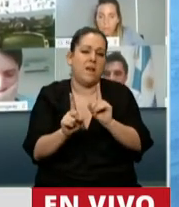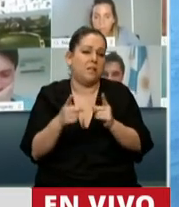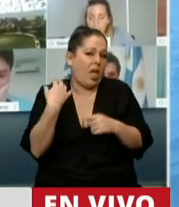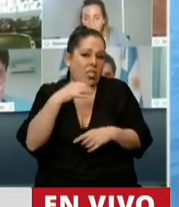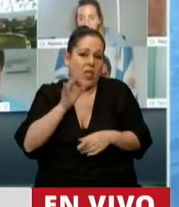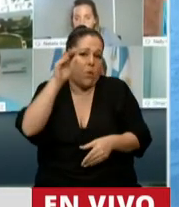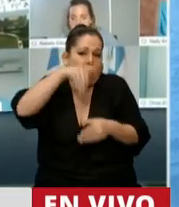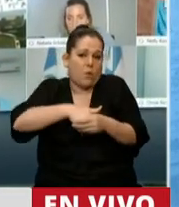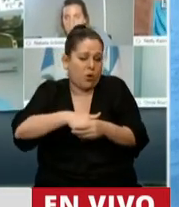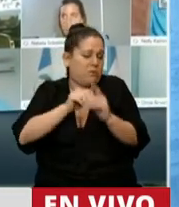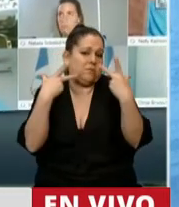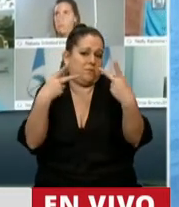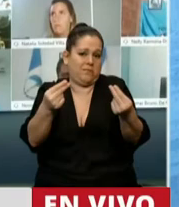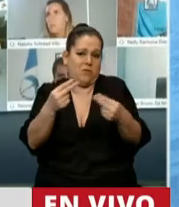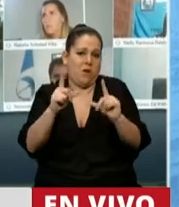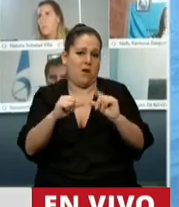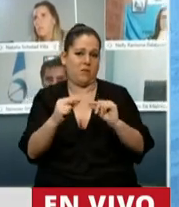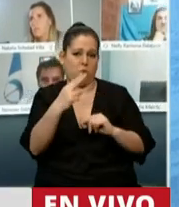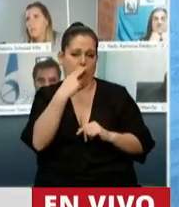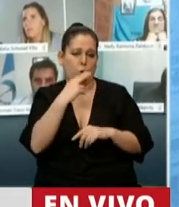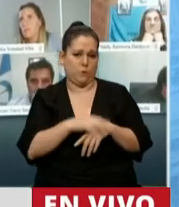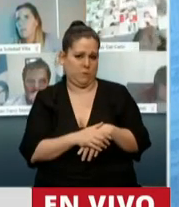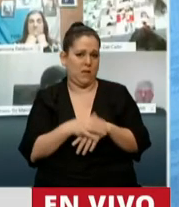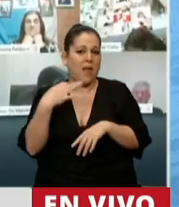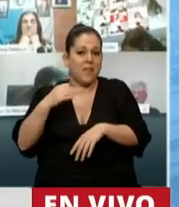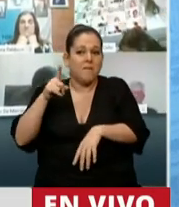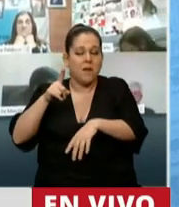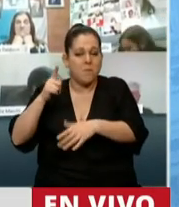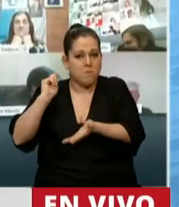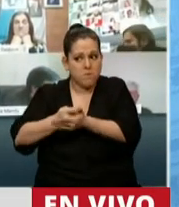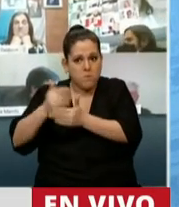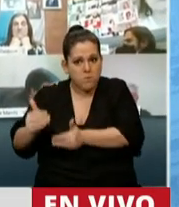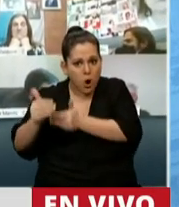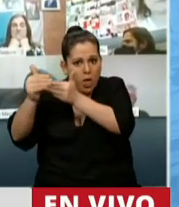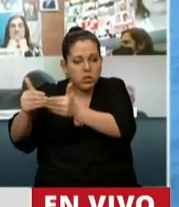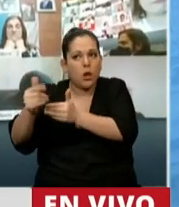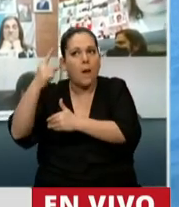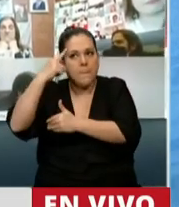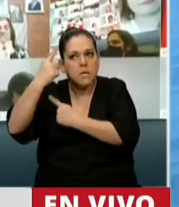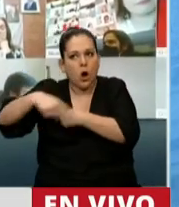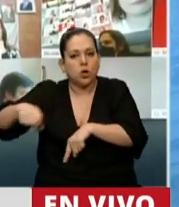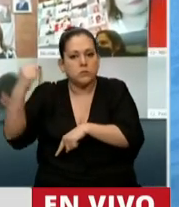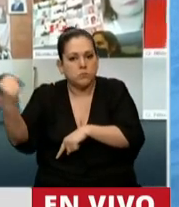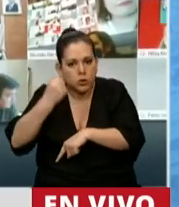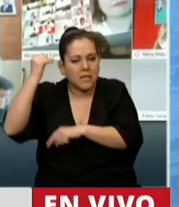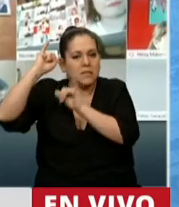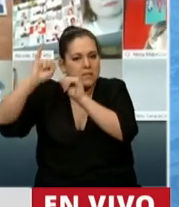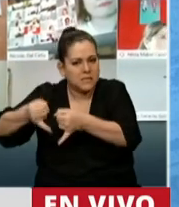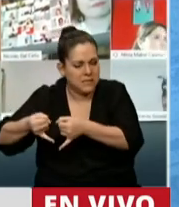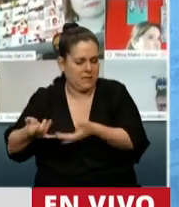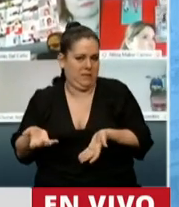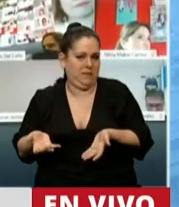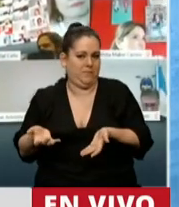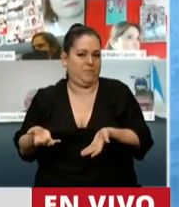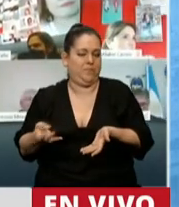artículo, que hagamos la moratoria para lo que es importante, que no nos transfuguen este artículo acá. Y